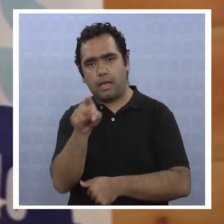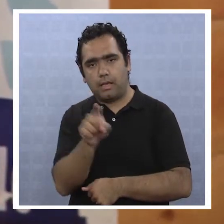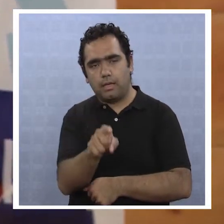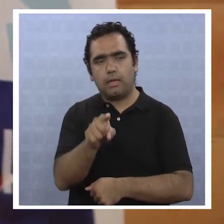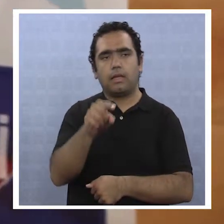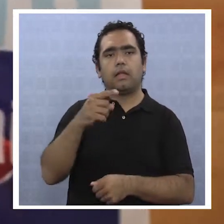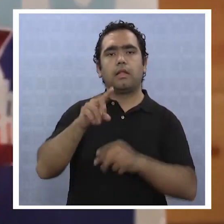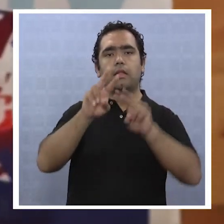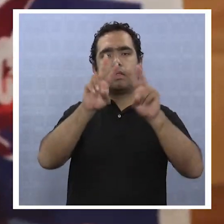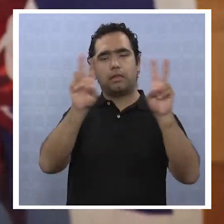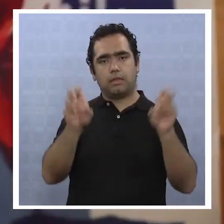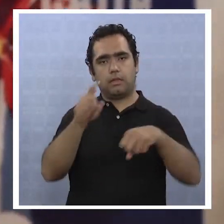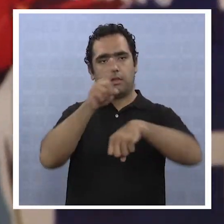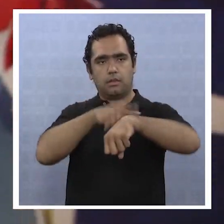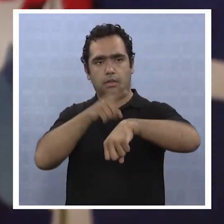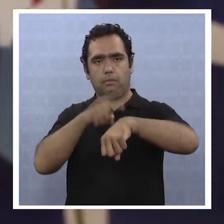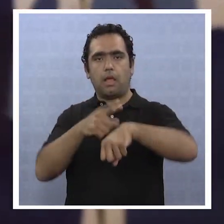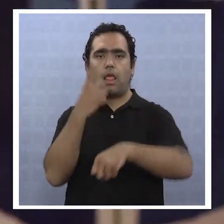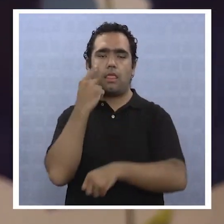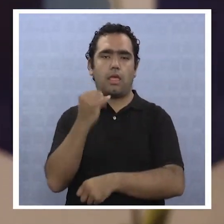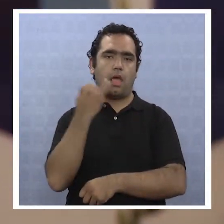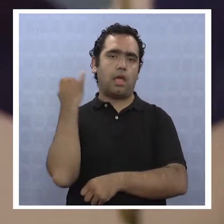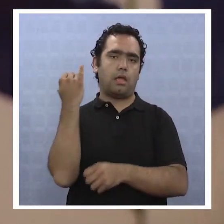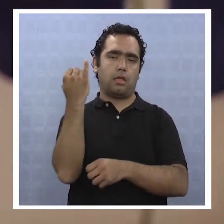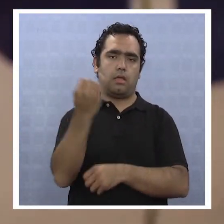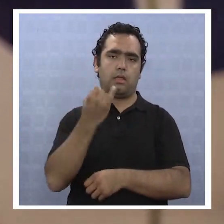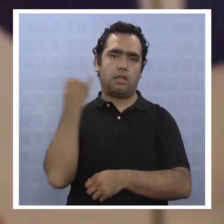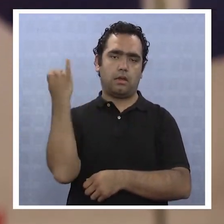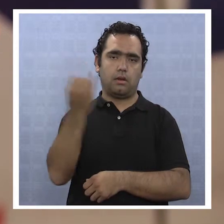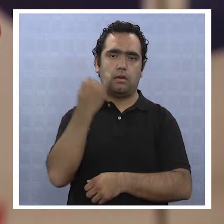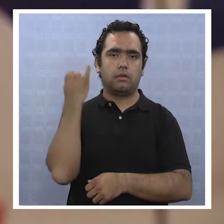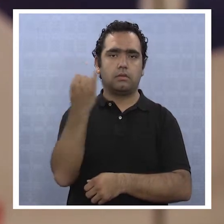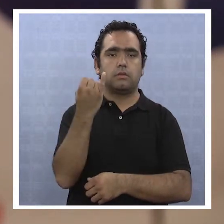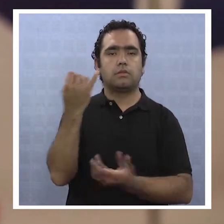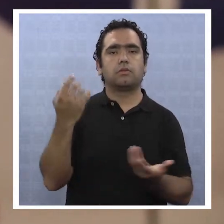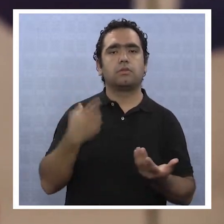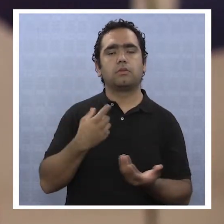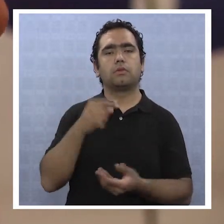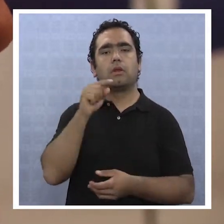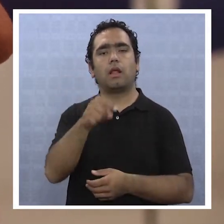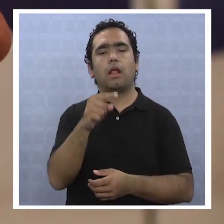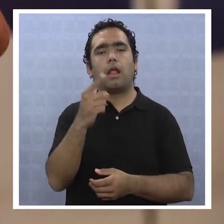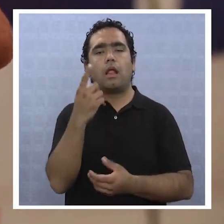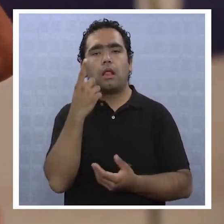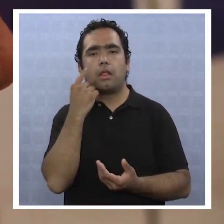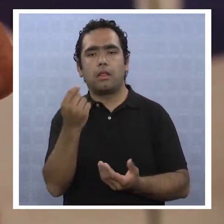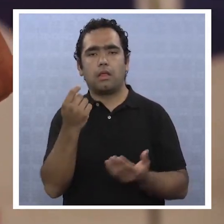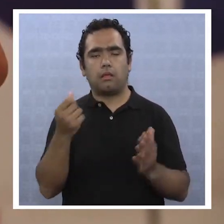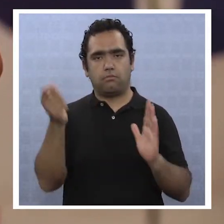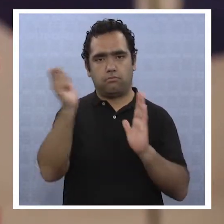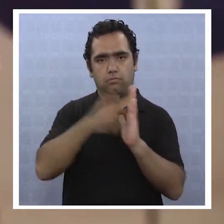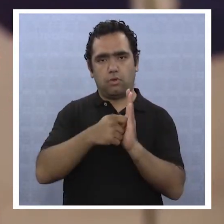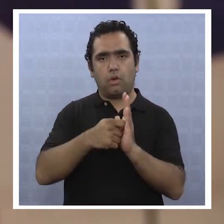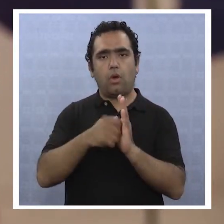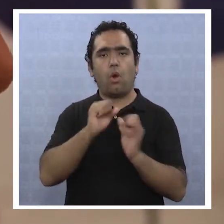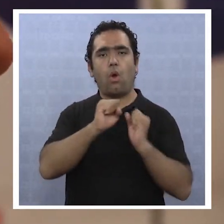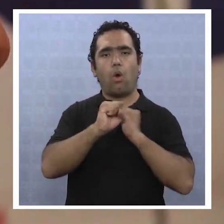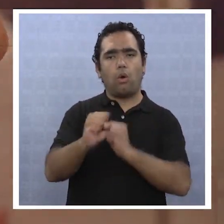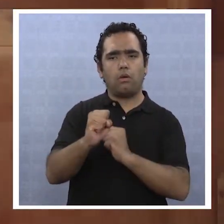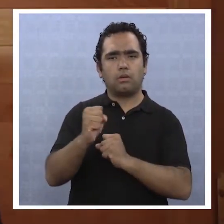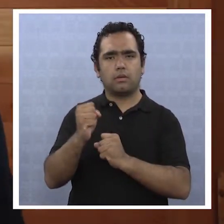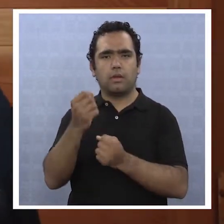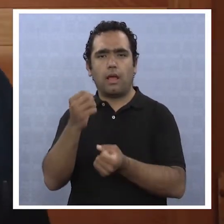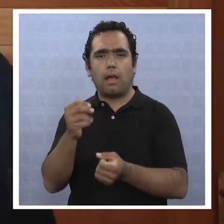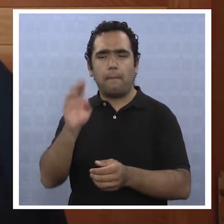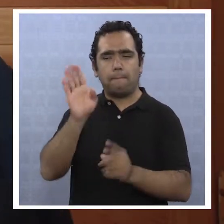el marco de la celebración del Día Internacional contra la Tortura, establecido el 26 de junio por las Naciones Unidas.